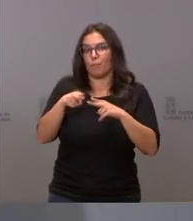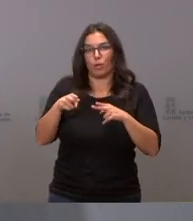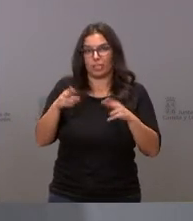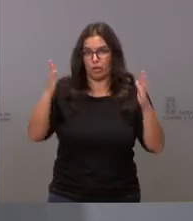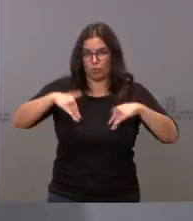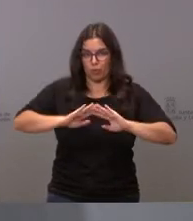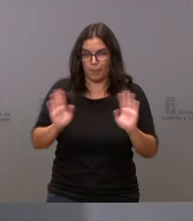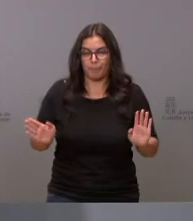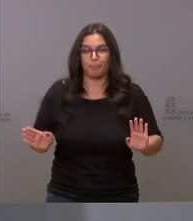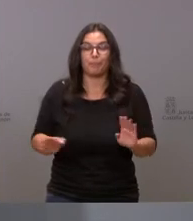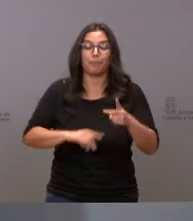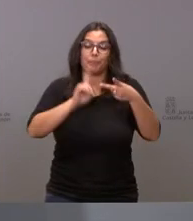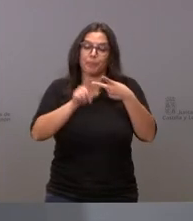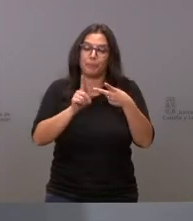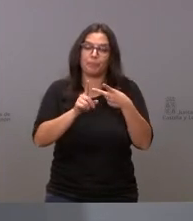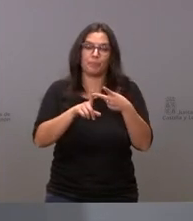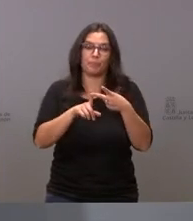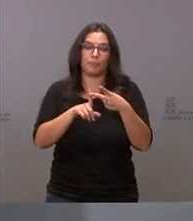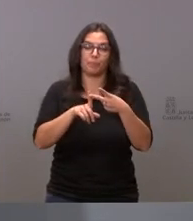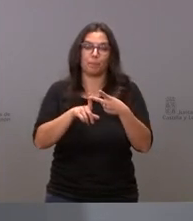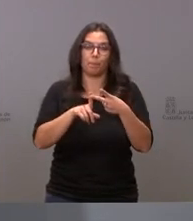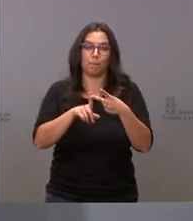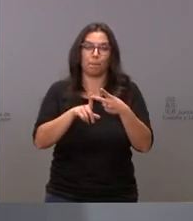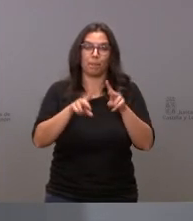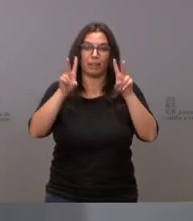este respecto y sobre la